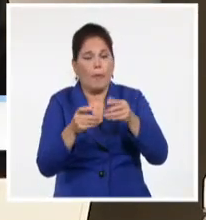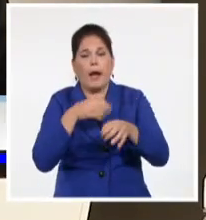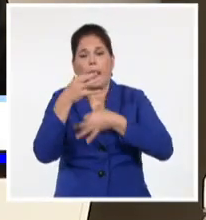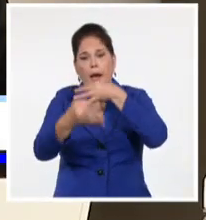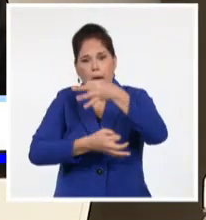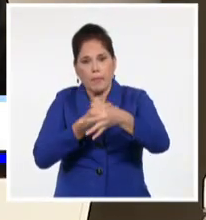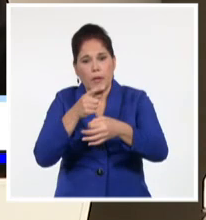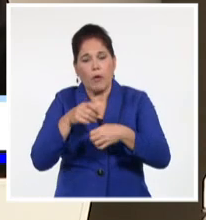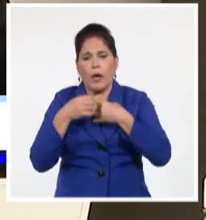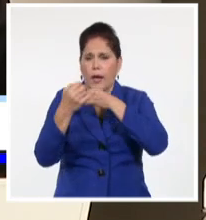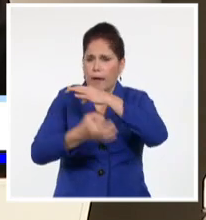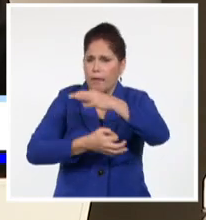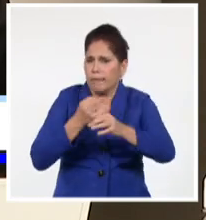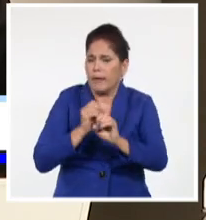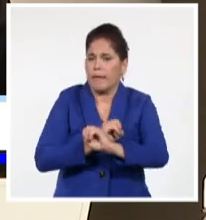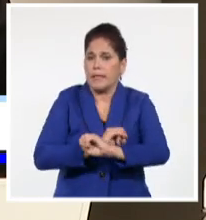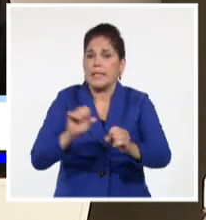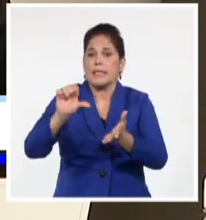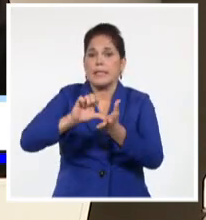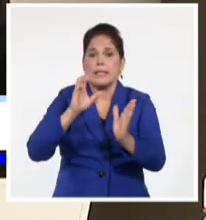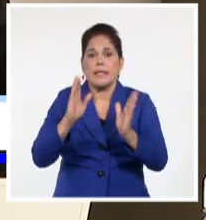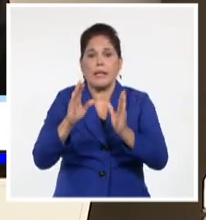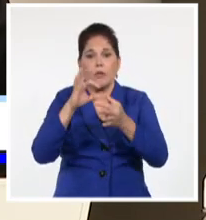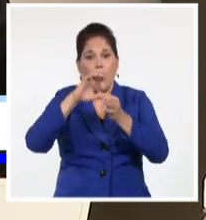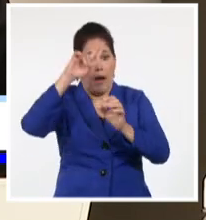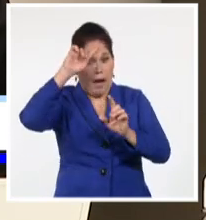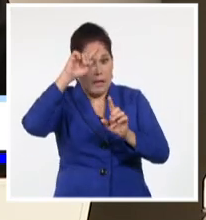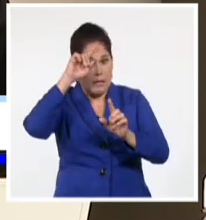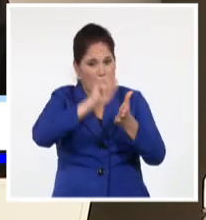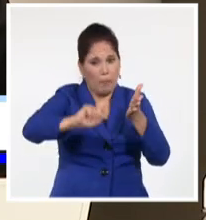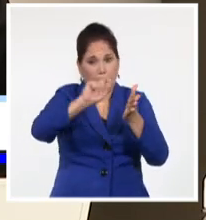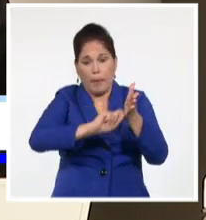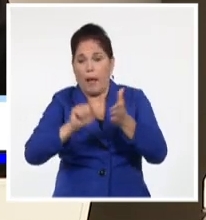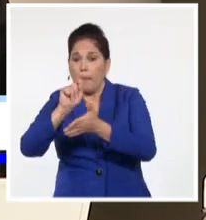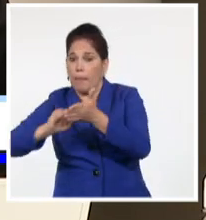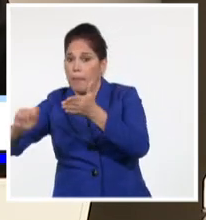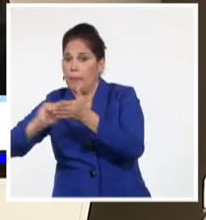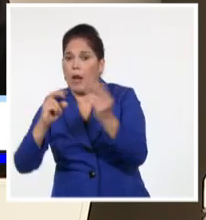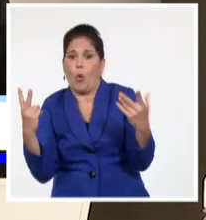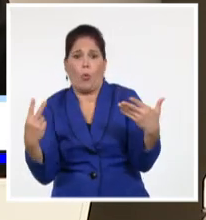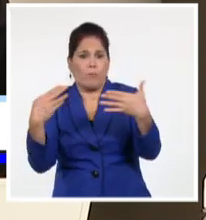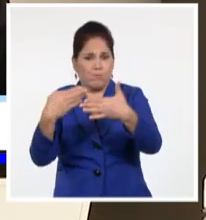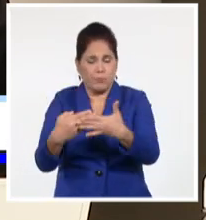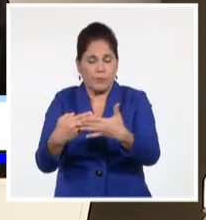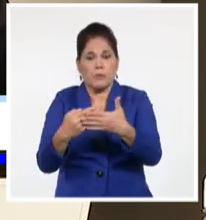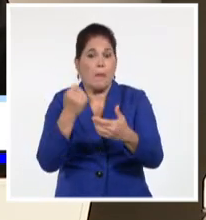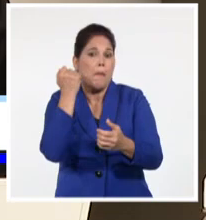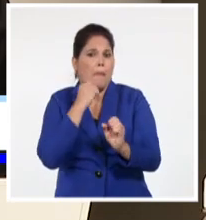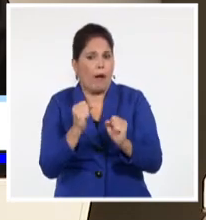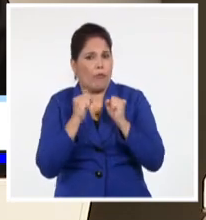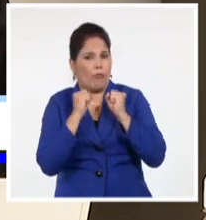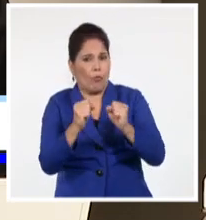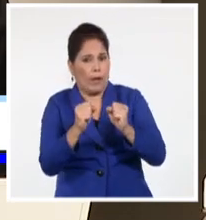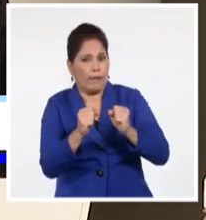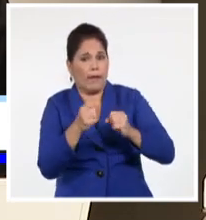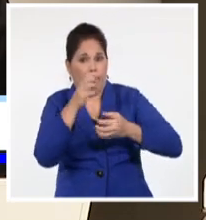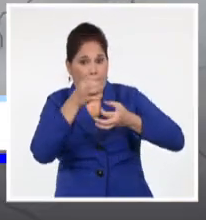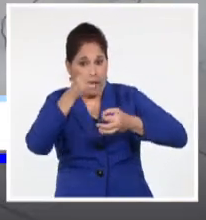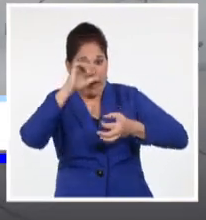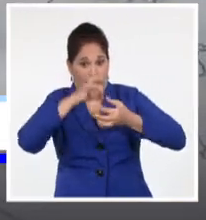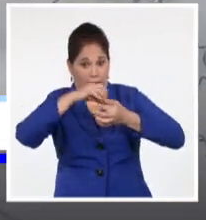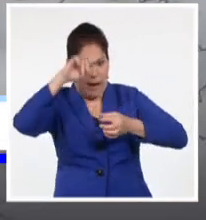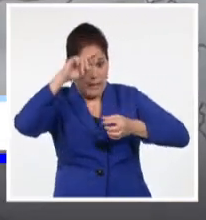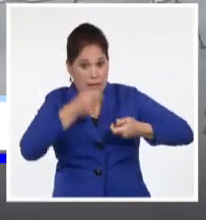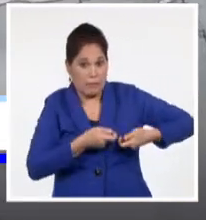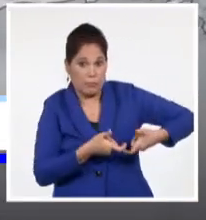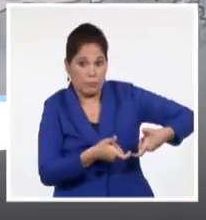ofreció detalles sobre el centro de distribución de gas que planean crear ambas naciones. Se trata de la mayor instalación de transporte gasífero para